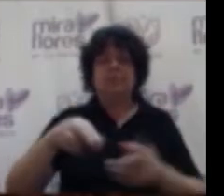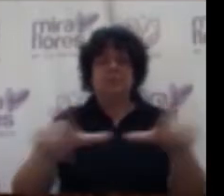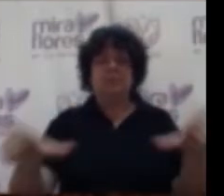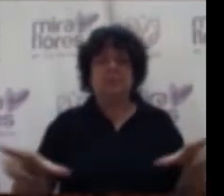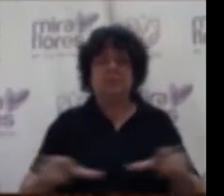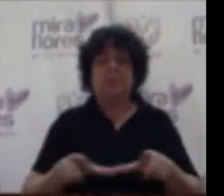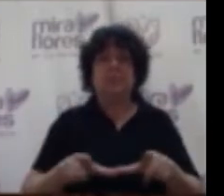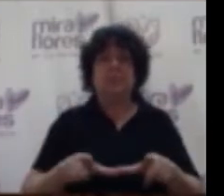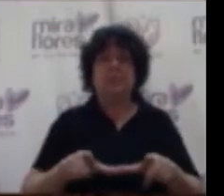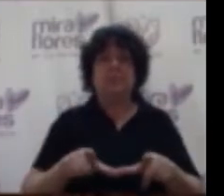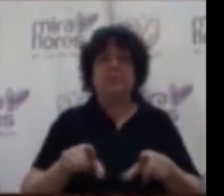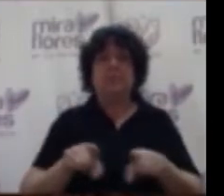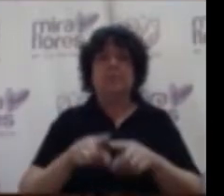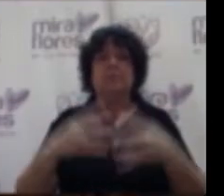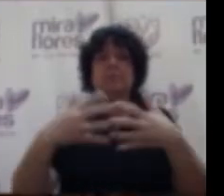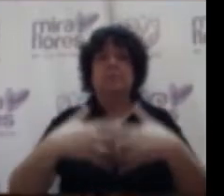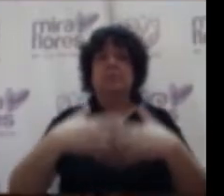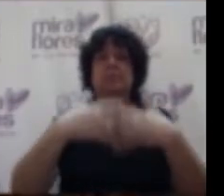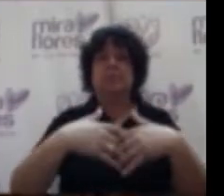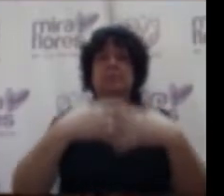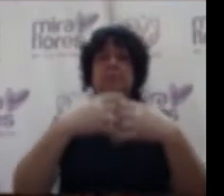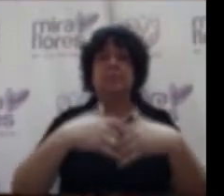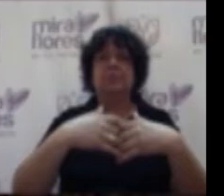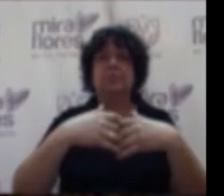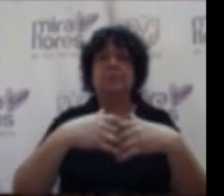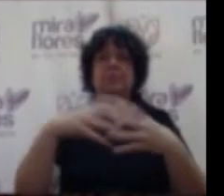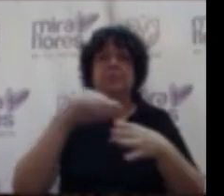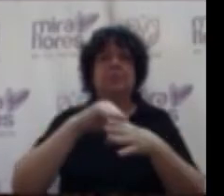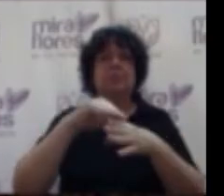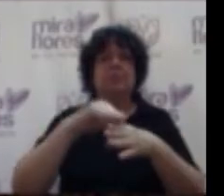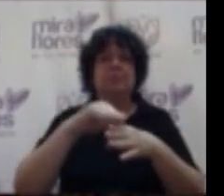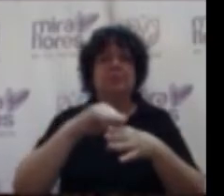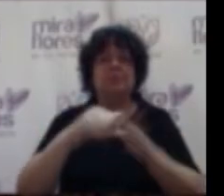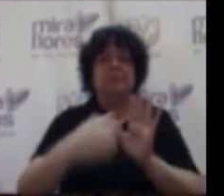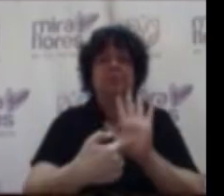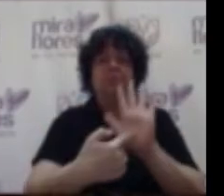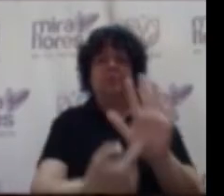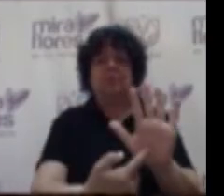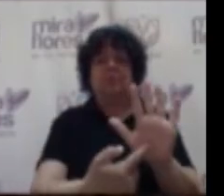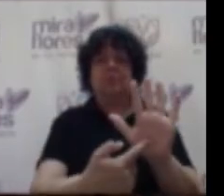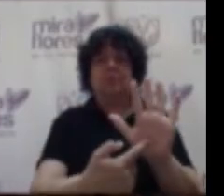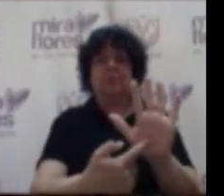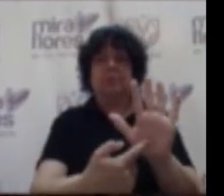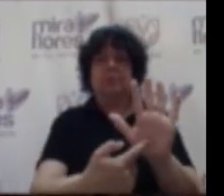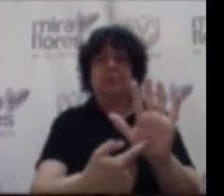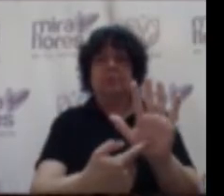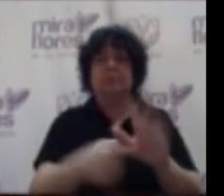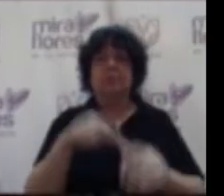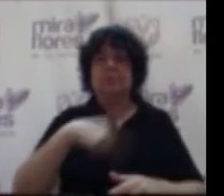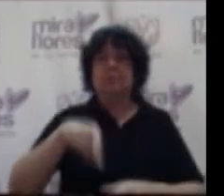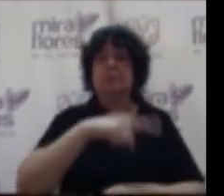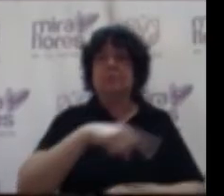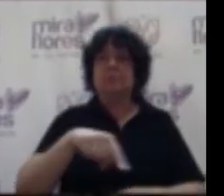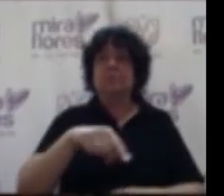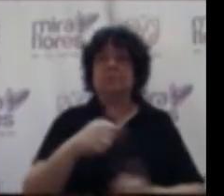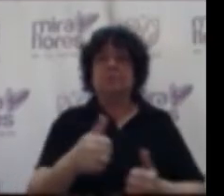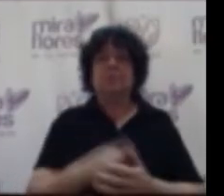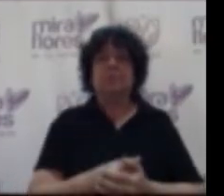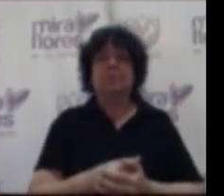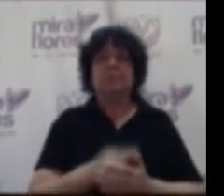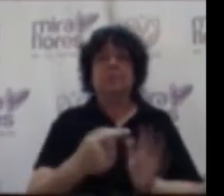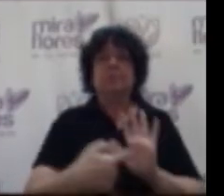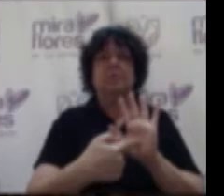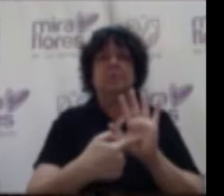caso por mediana empresa en cuanto a las prácticas presentadas y el éxito que se ha tenido la